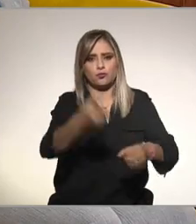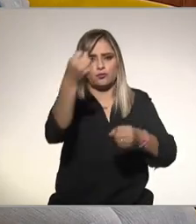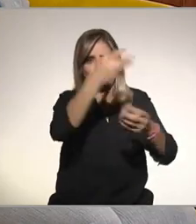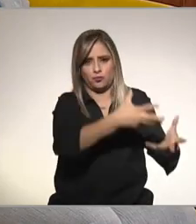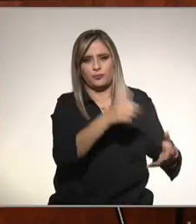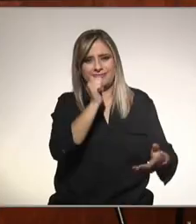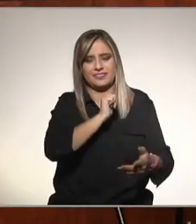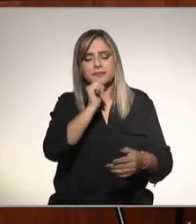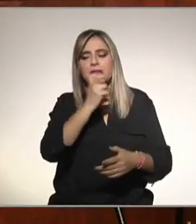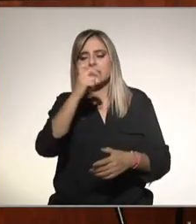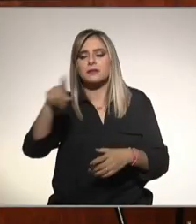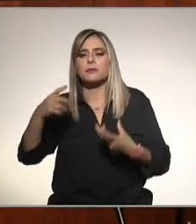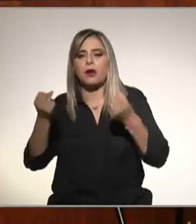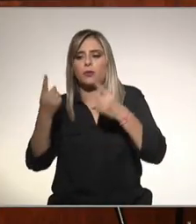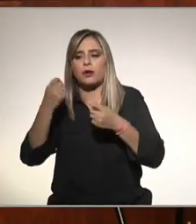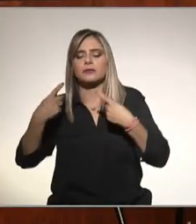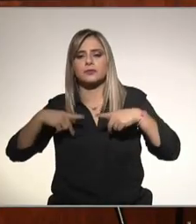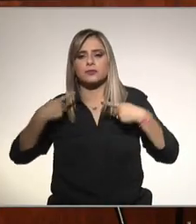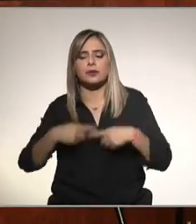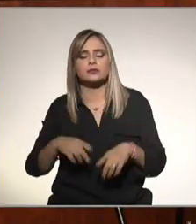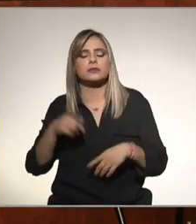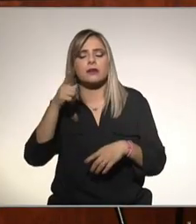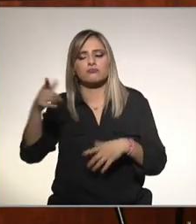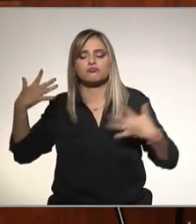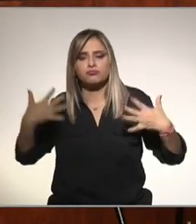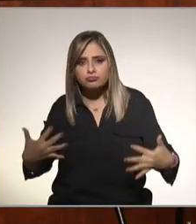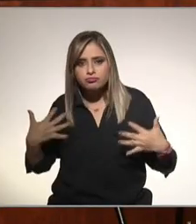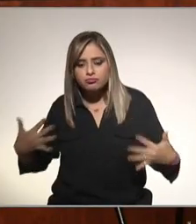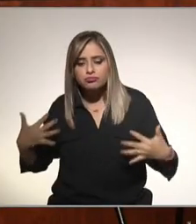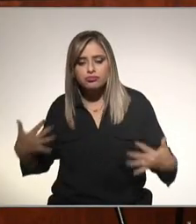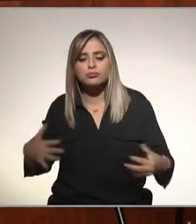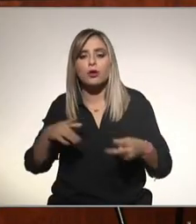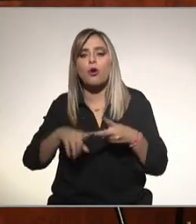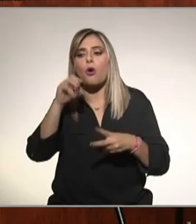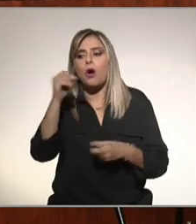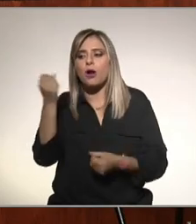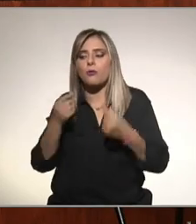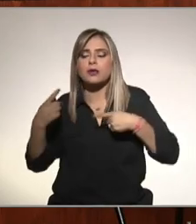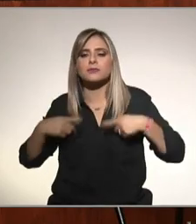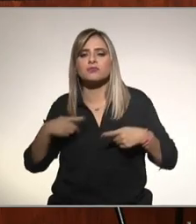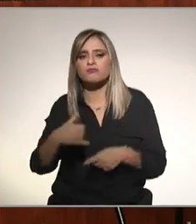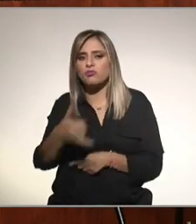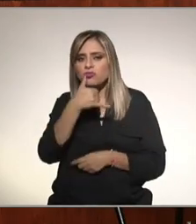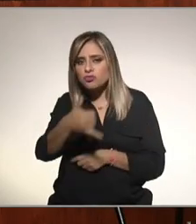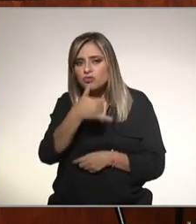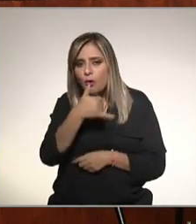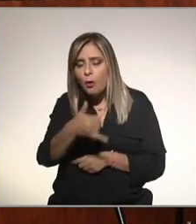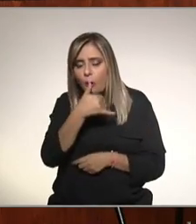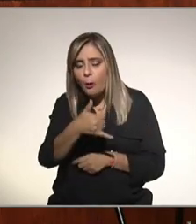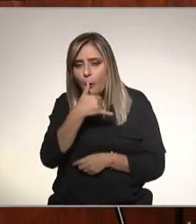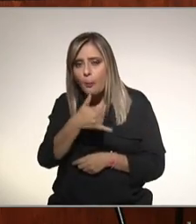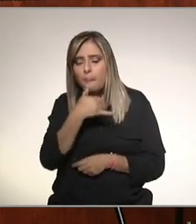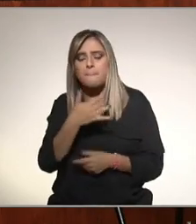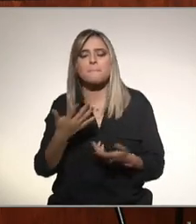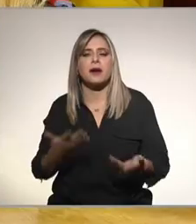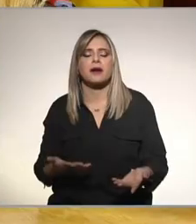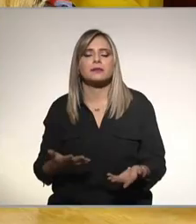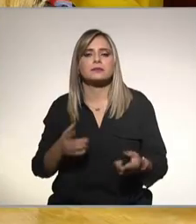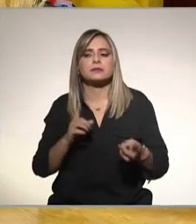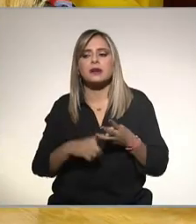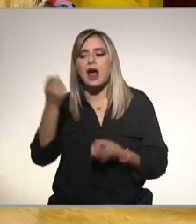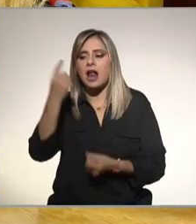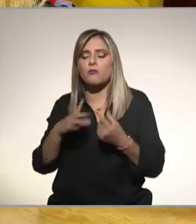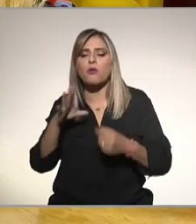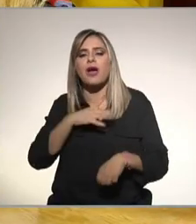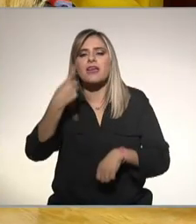cuantos toman alcohol con el rango riesgoso como le llamamos y cuantos de estos tienen perdón hígado